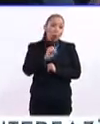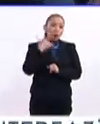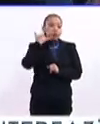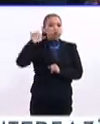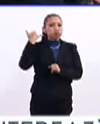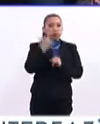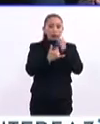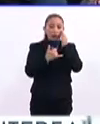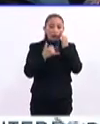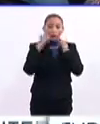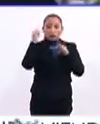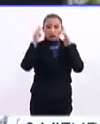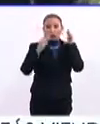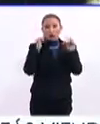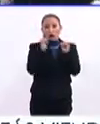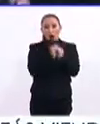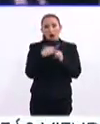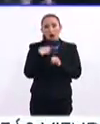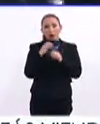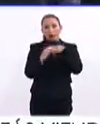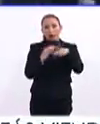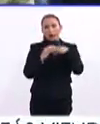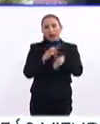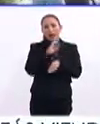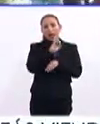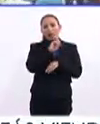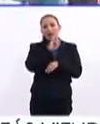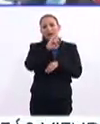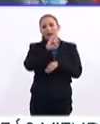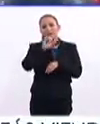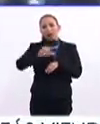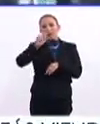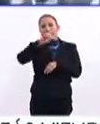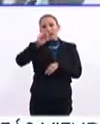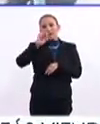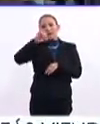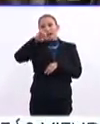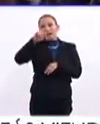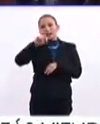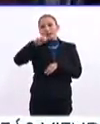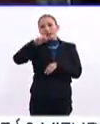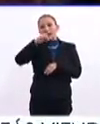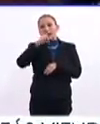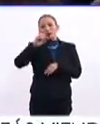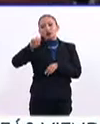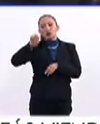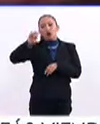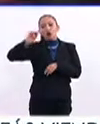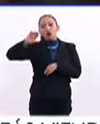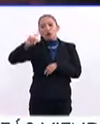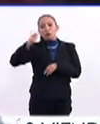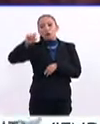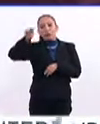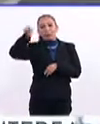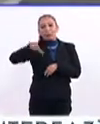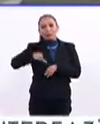comunicarte con el museo a través del correo educativos.franzmayer.org.mx.